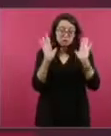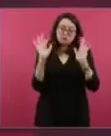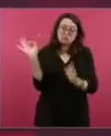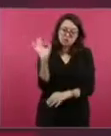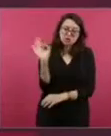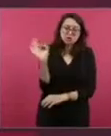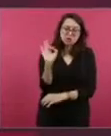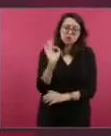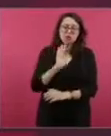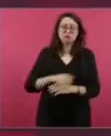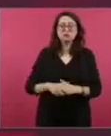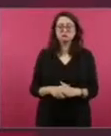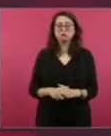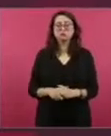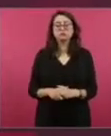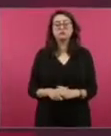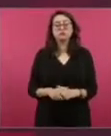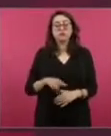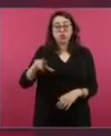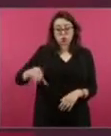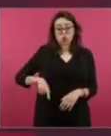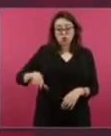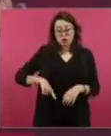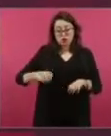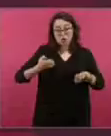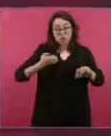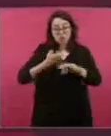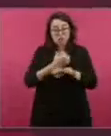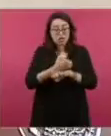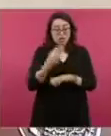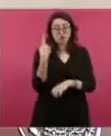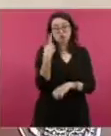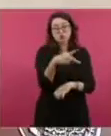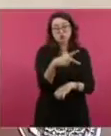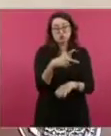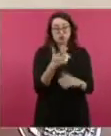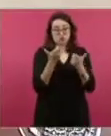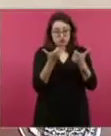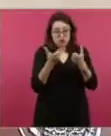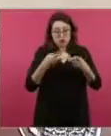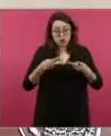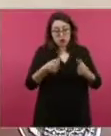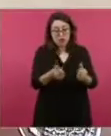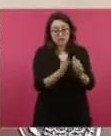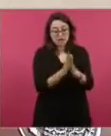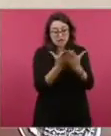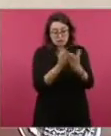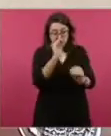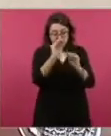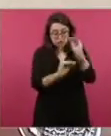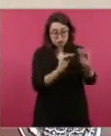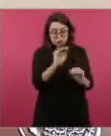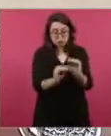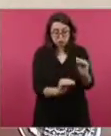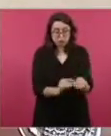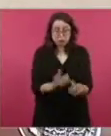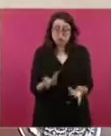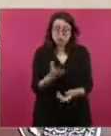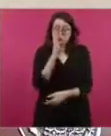gobiernos estatales. No les corresponde. ¿Eso se puede? No,